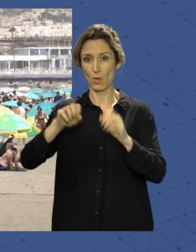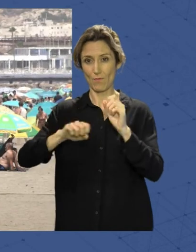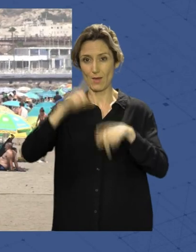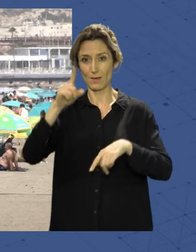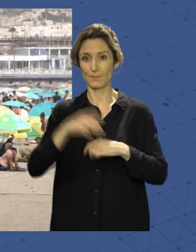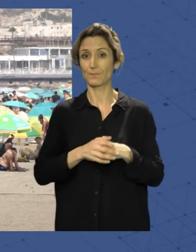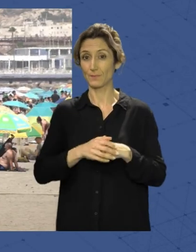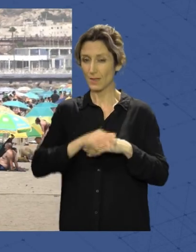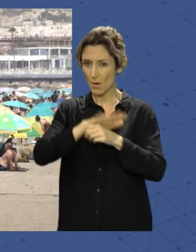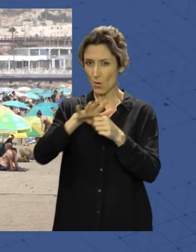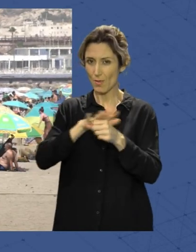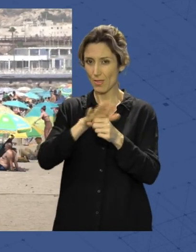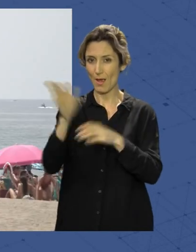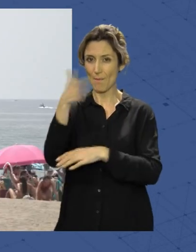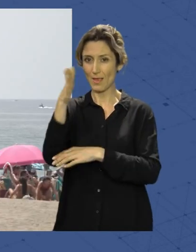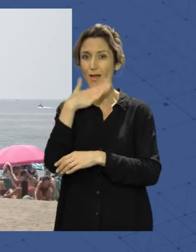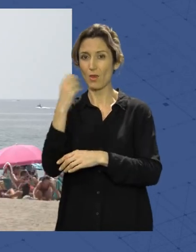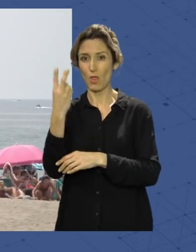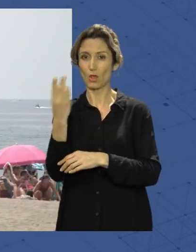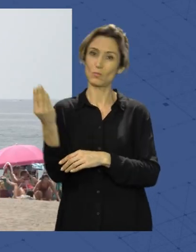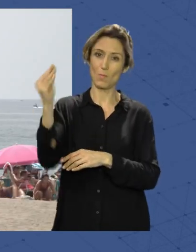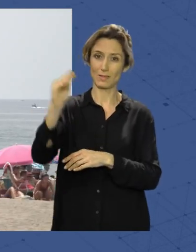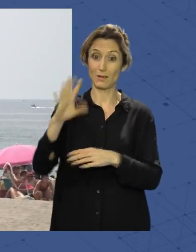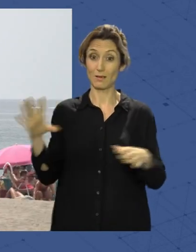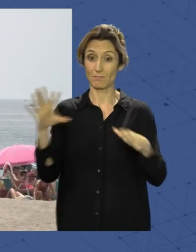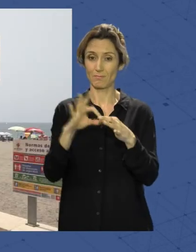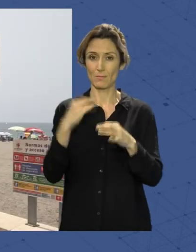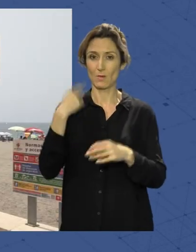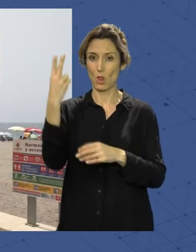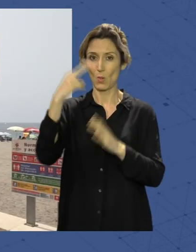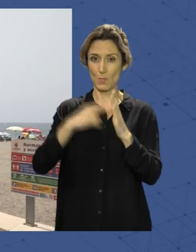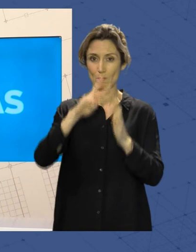provincia suma dos banderas azules más respecto a 2021